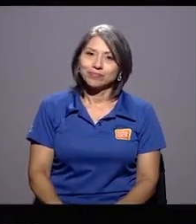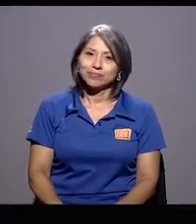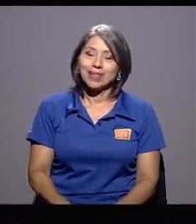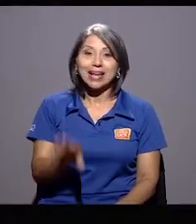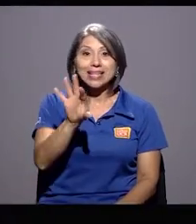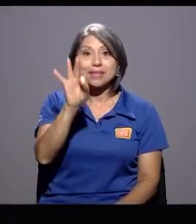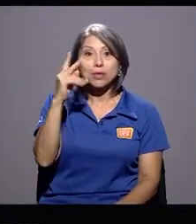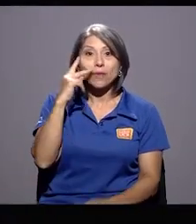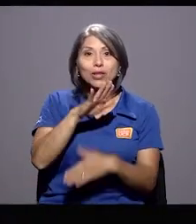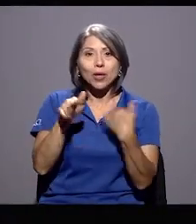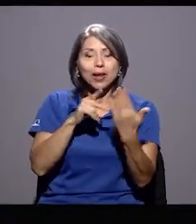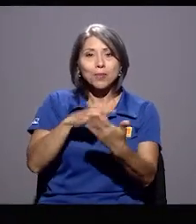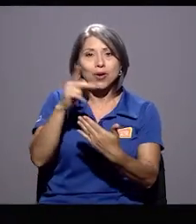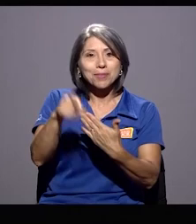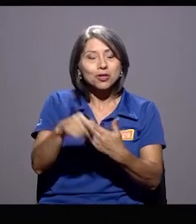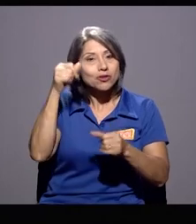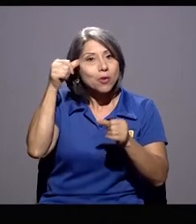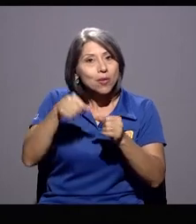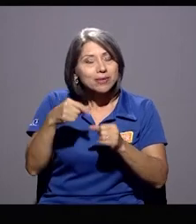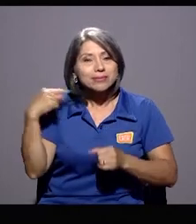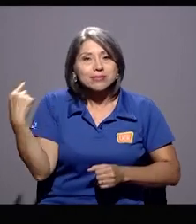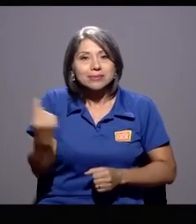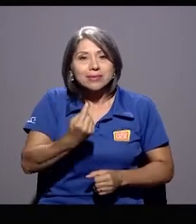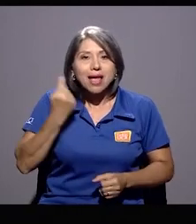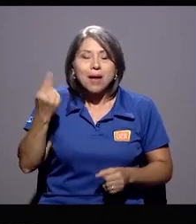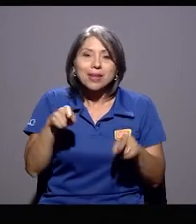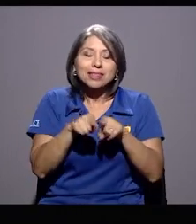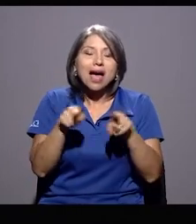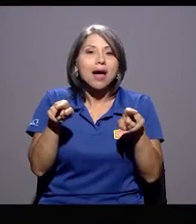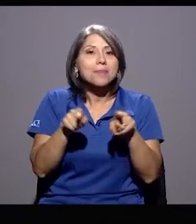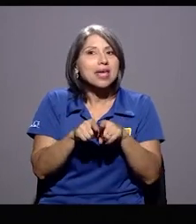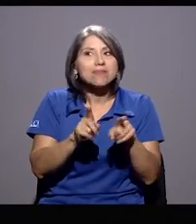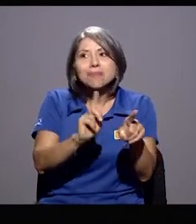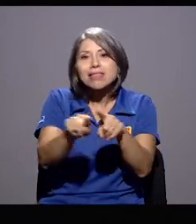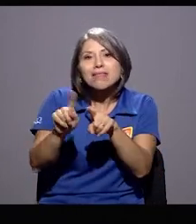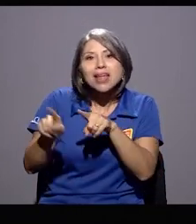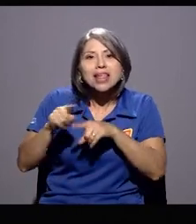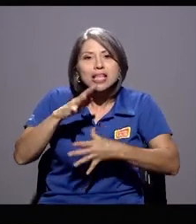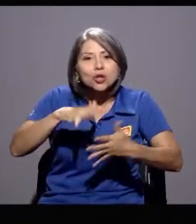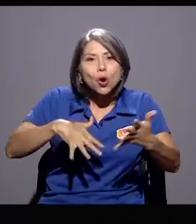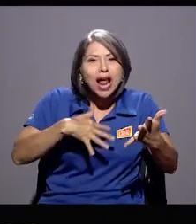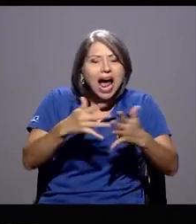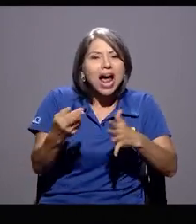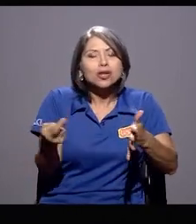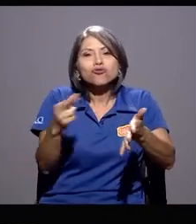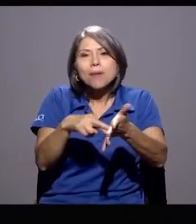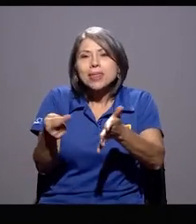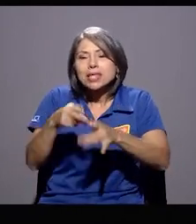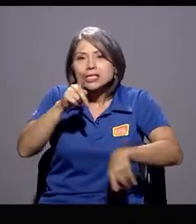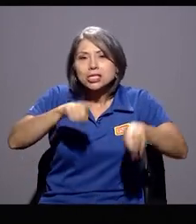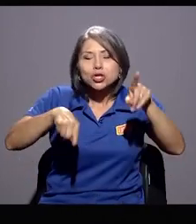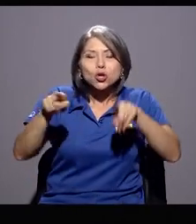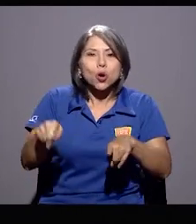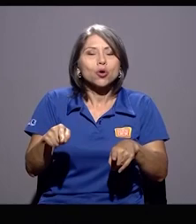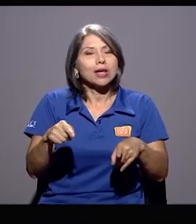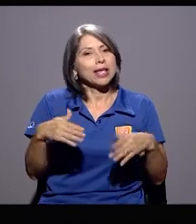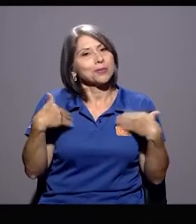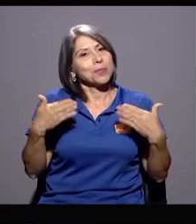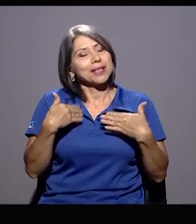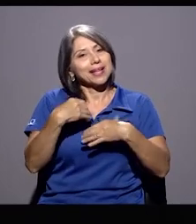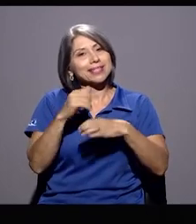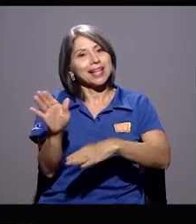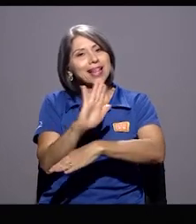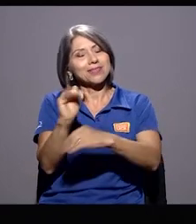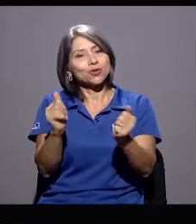Les invito a ver toda nuestra programación. Recuerden que siempre estamos también para ustedes en diferentes horarios, en repetición. Es un placer hacer televisión con